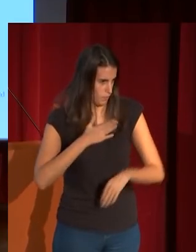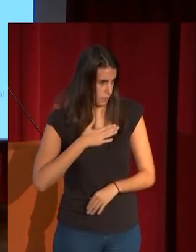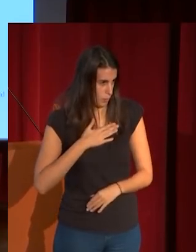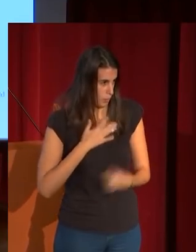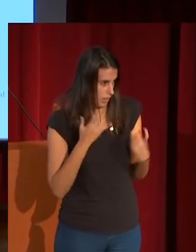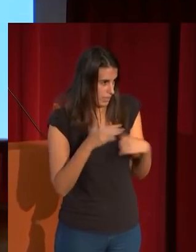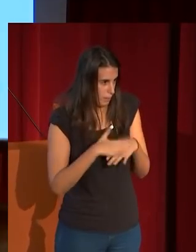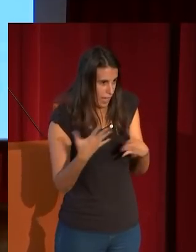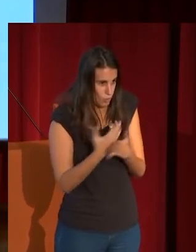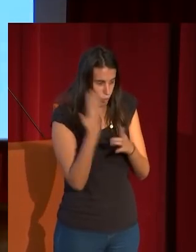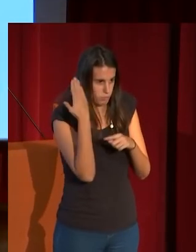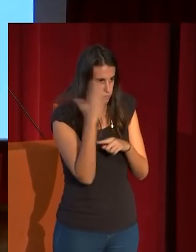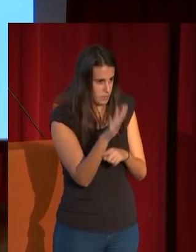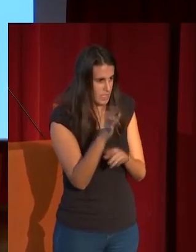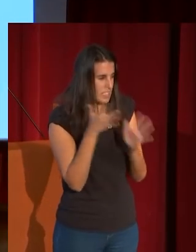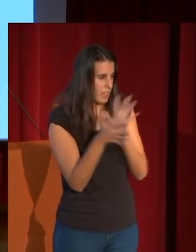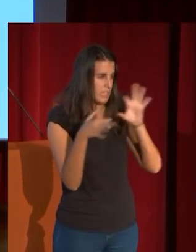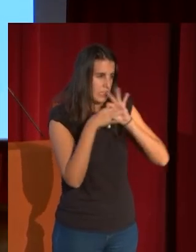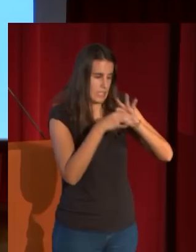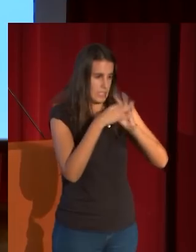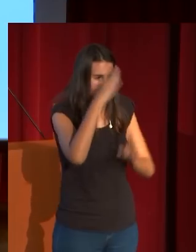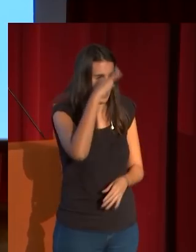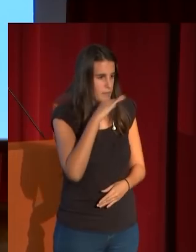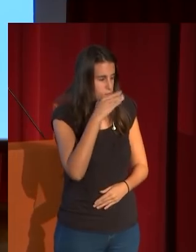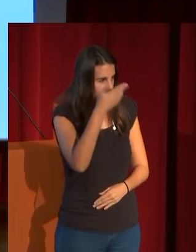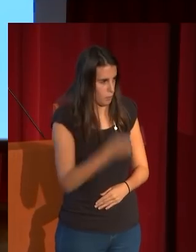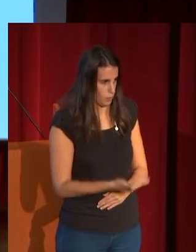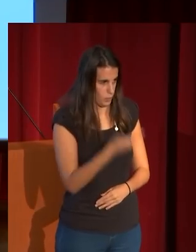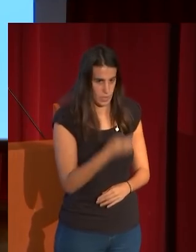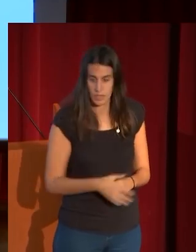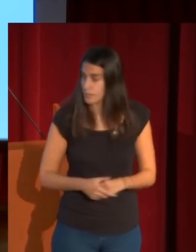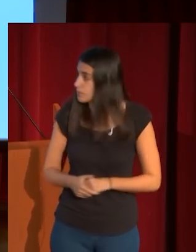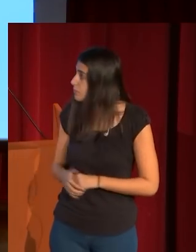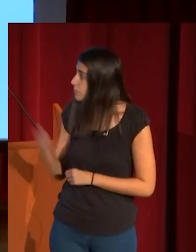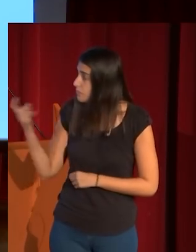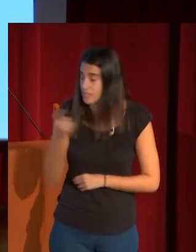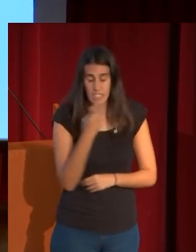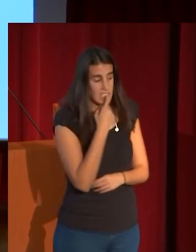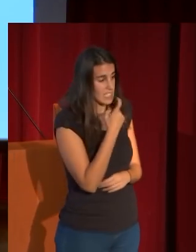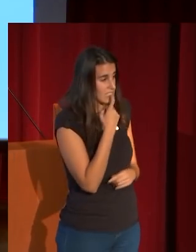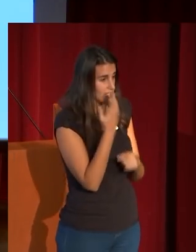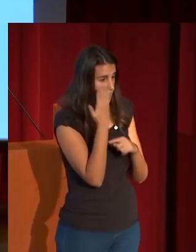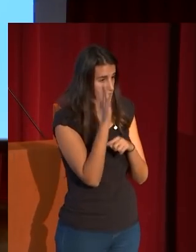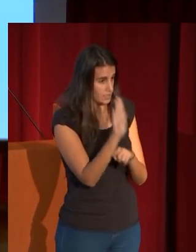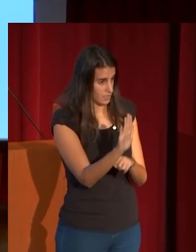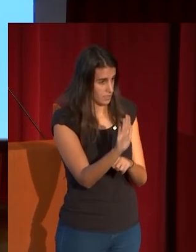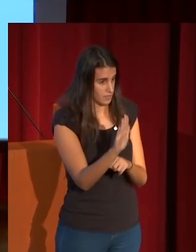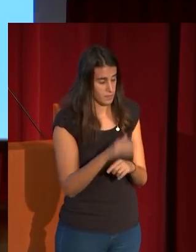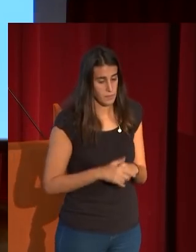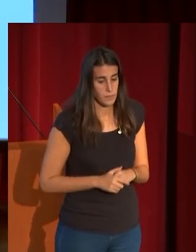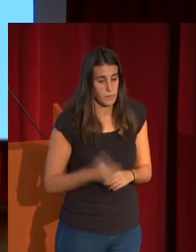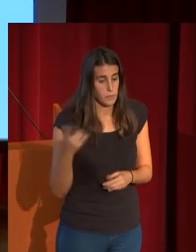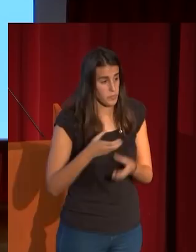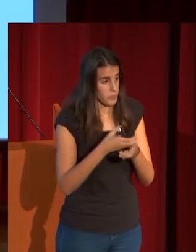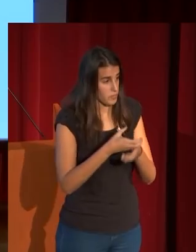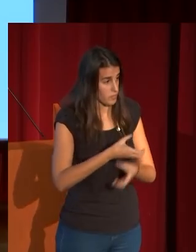el vínculo con el padre se atierte a través de la telie fíjense los cristales que están en el Museo del Vetro de Murano esta